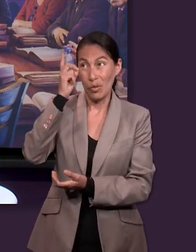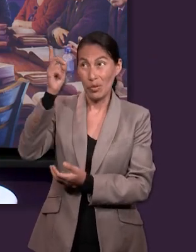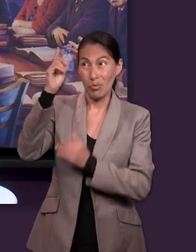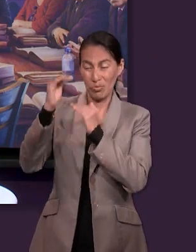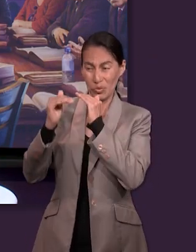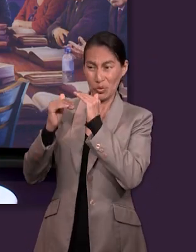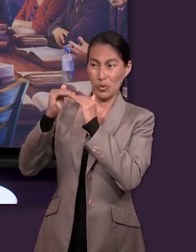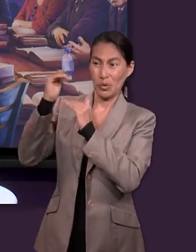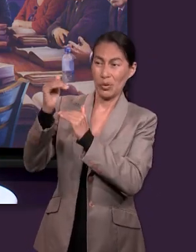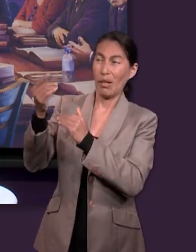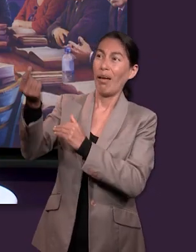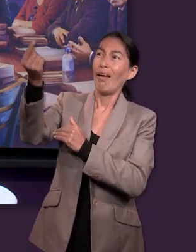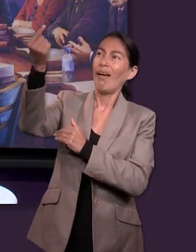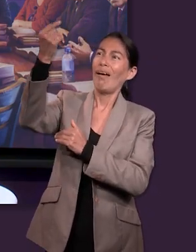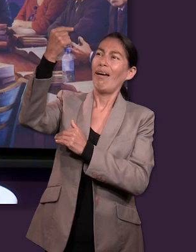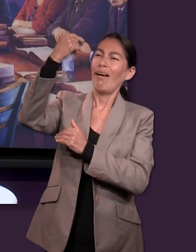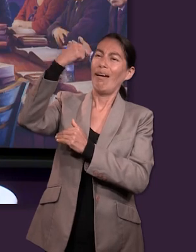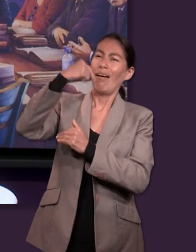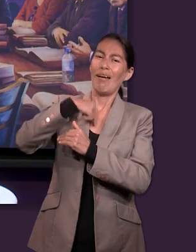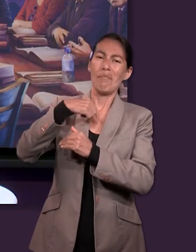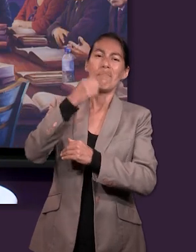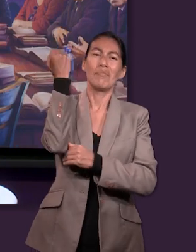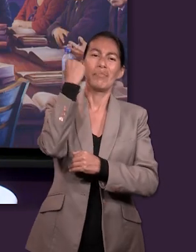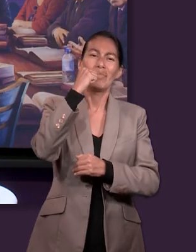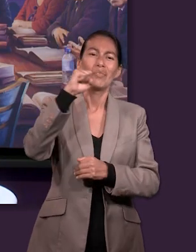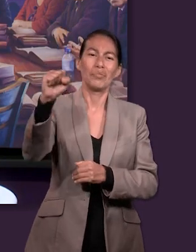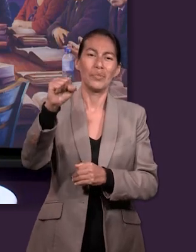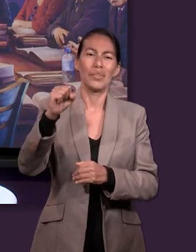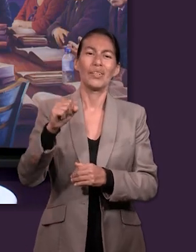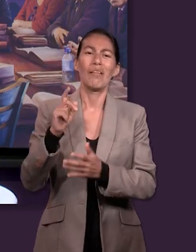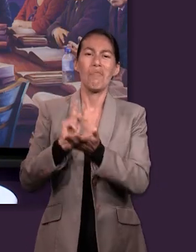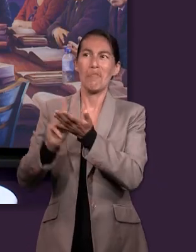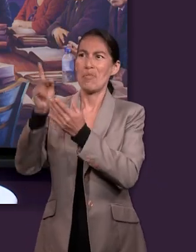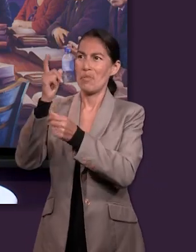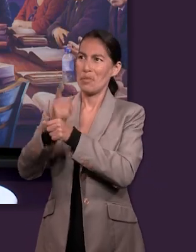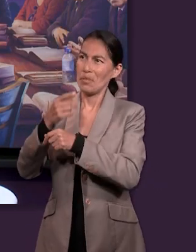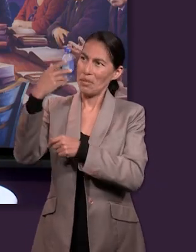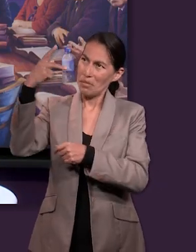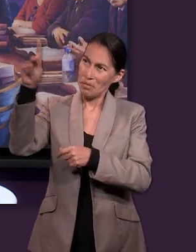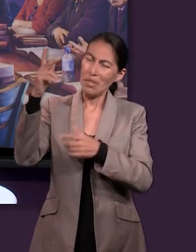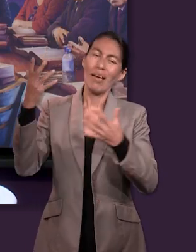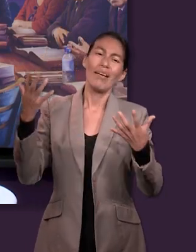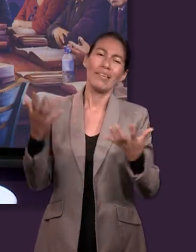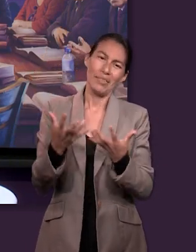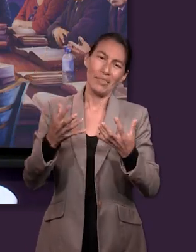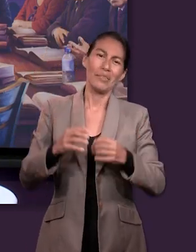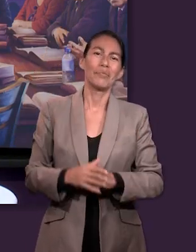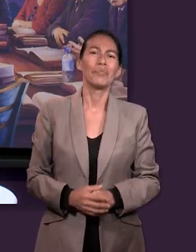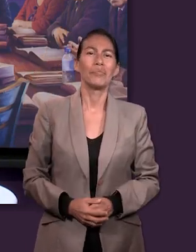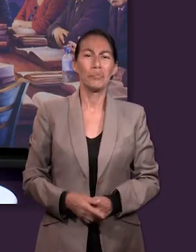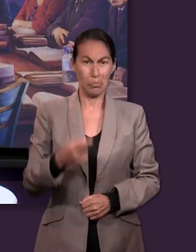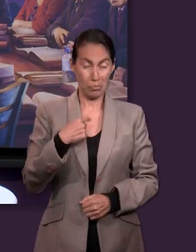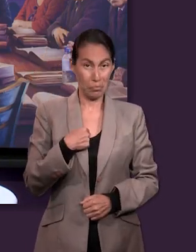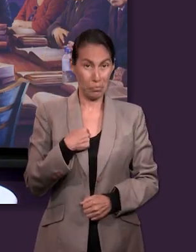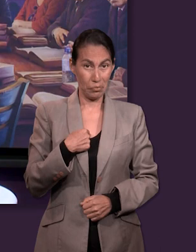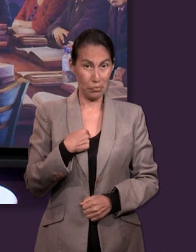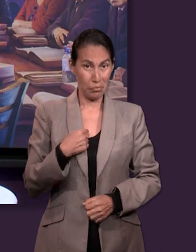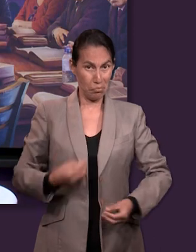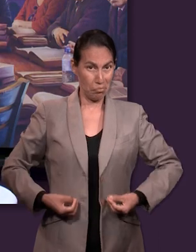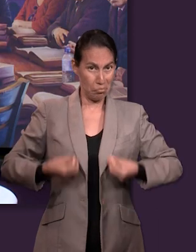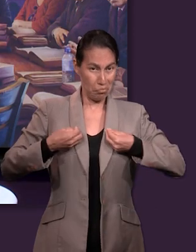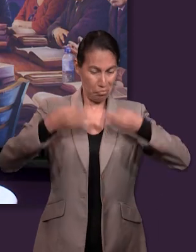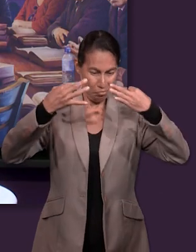lo que yo hago a cada momento, lo que me capacitará para hacer la voluntad de Dios y para poder